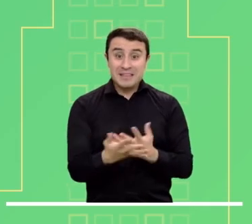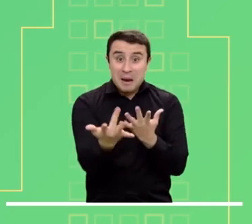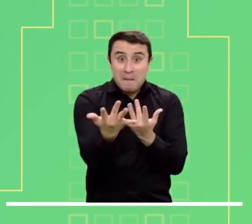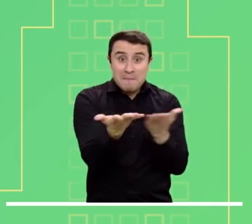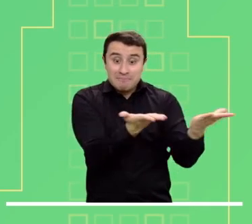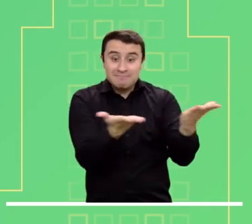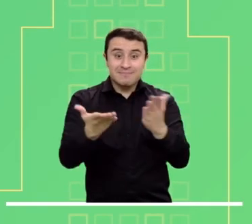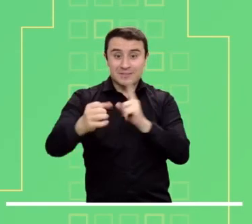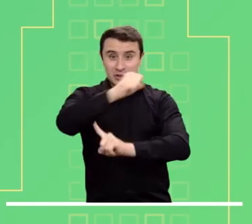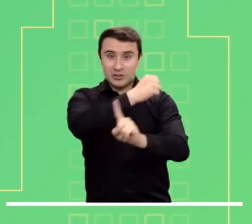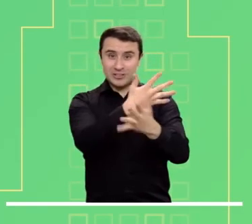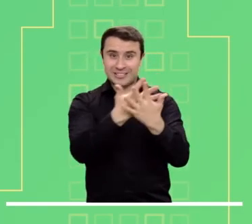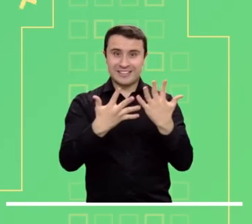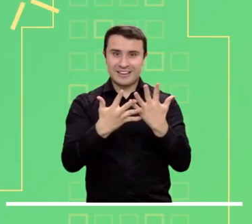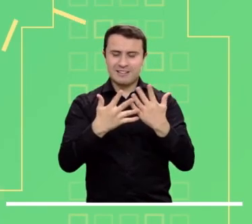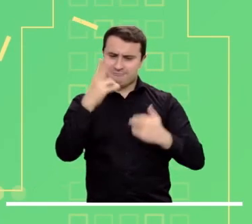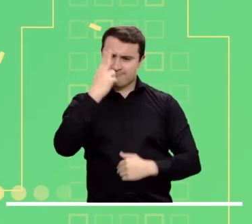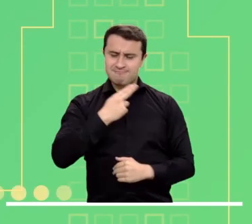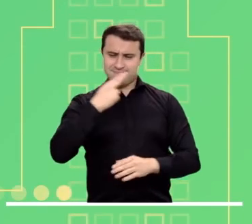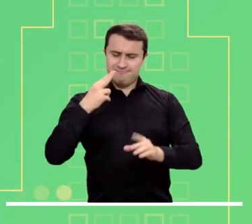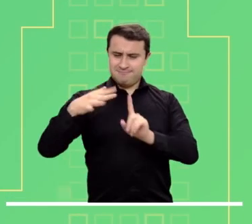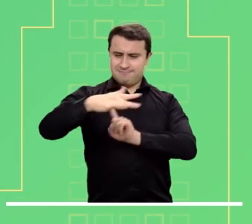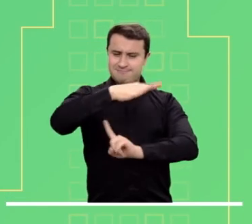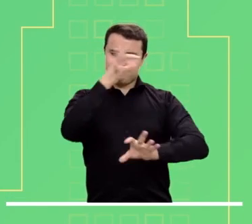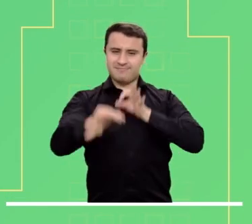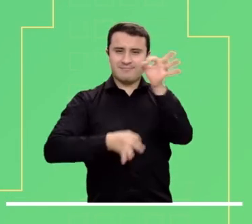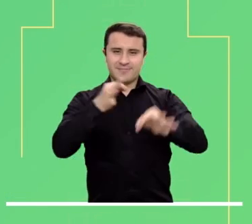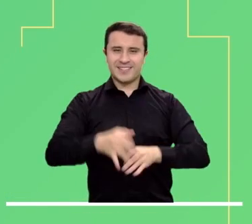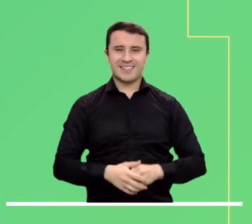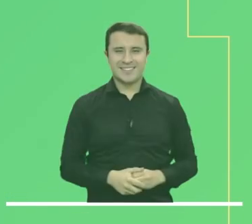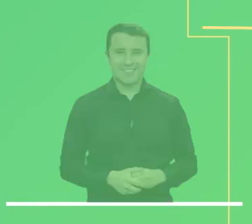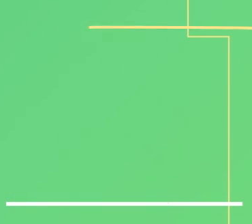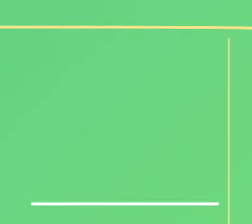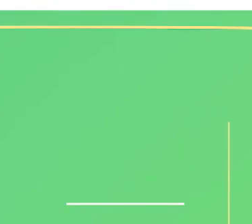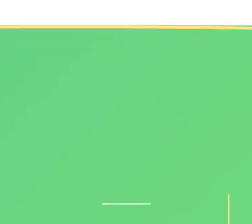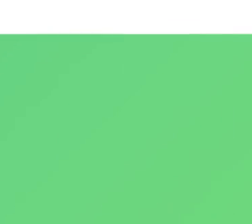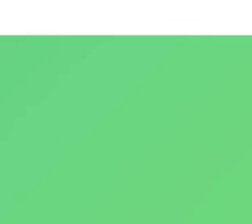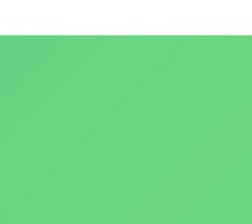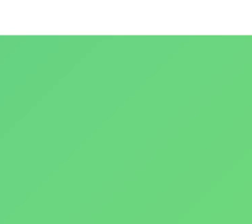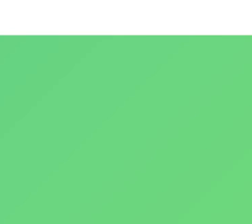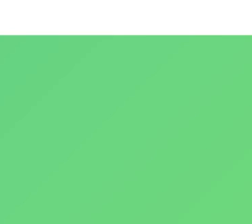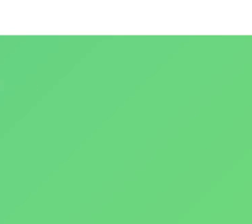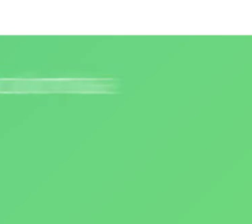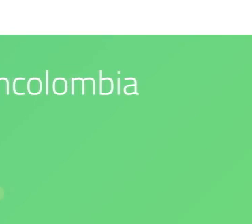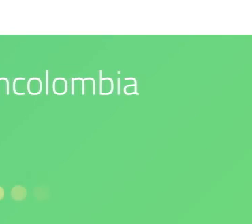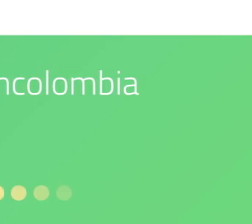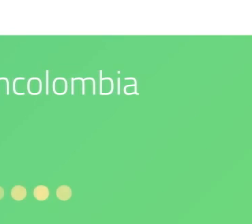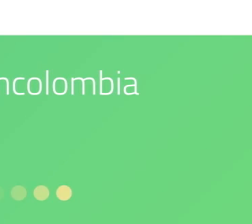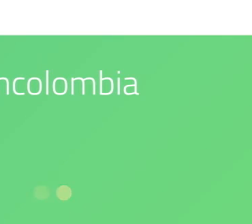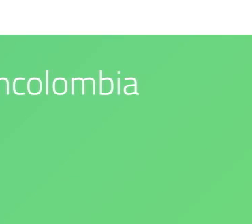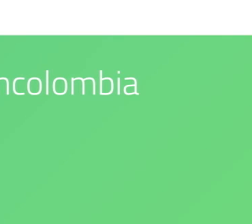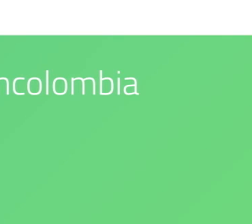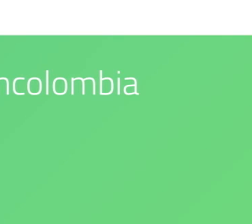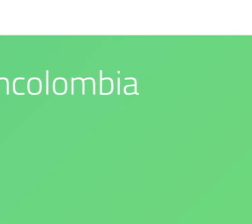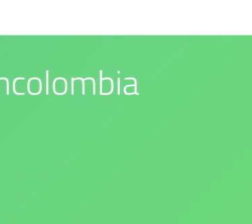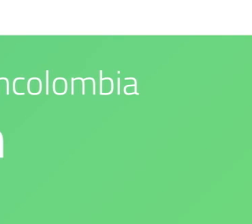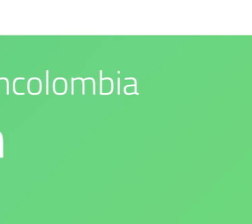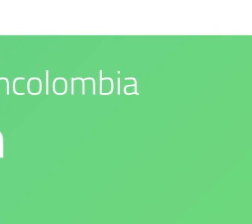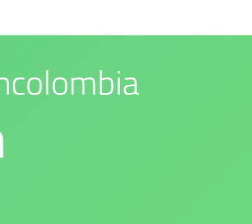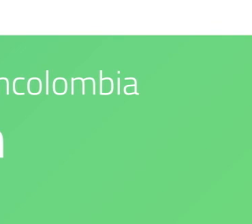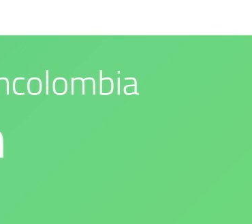celebración del Día de la Independencia. Los esperamos en nuestras redes sociales. Nuestro compromiso es con el medio ambiente.